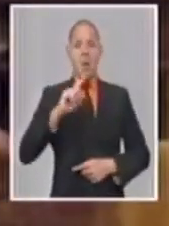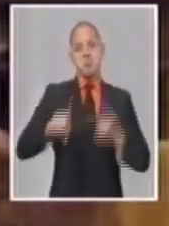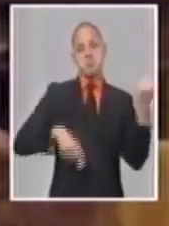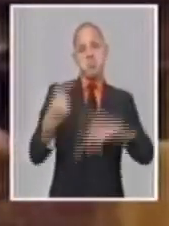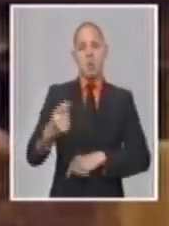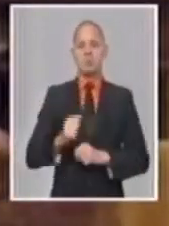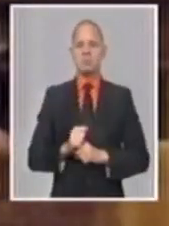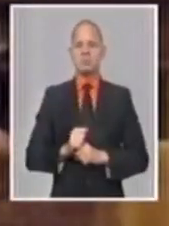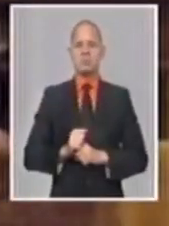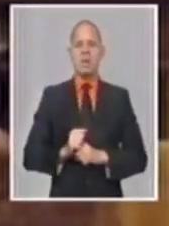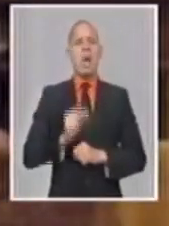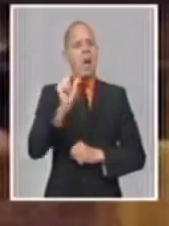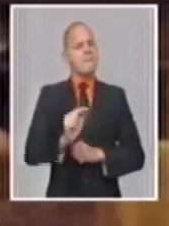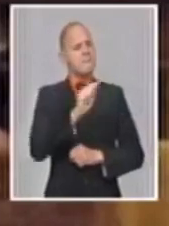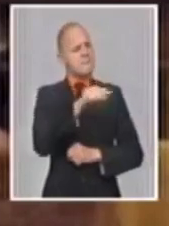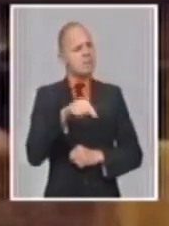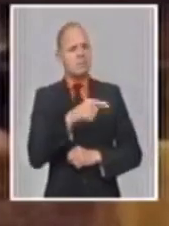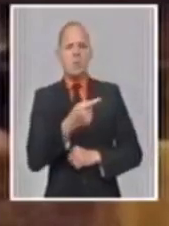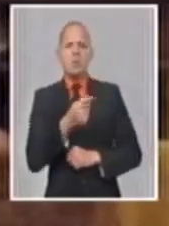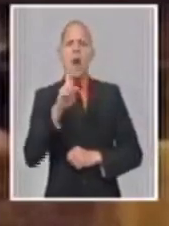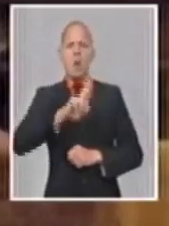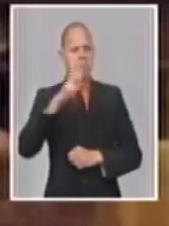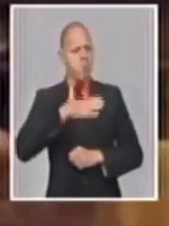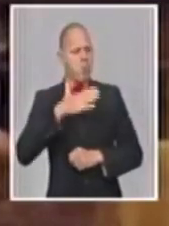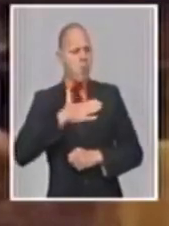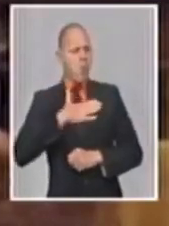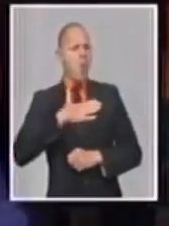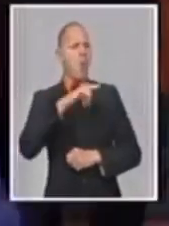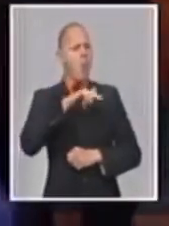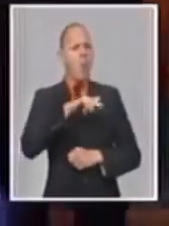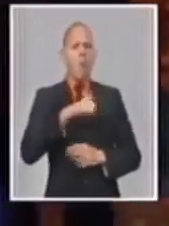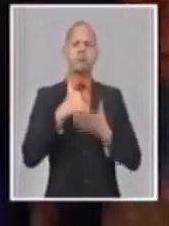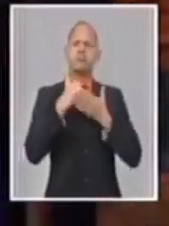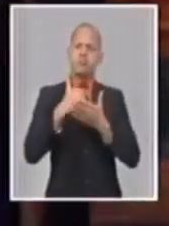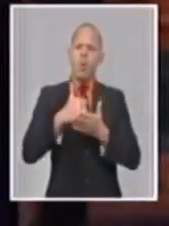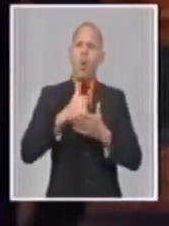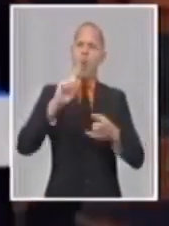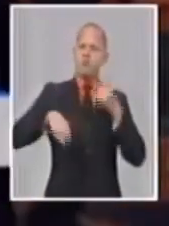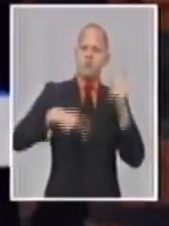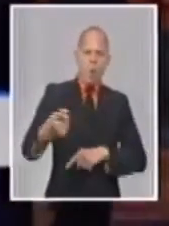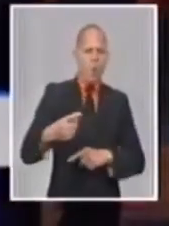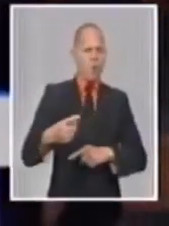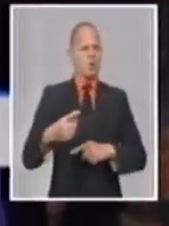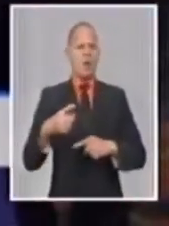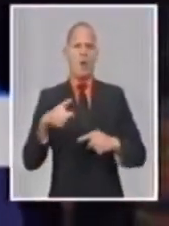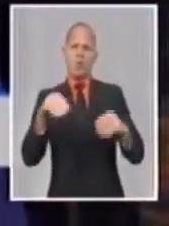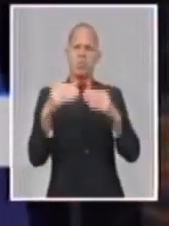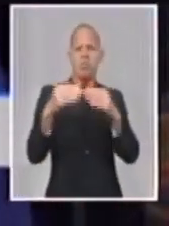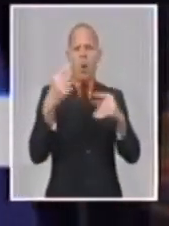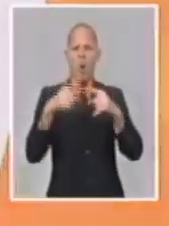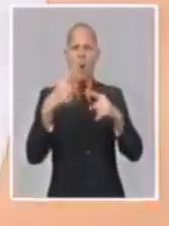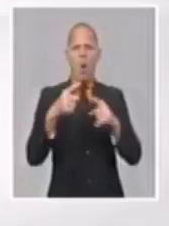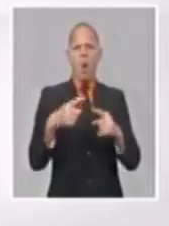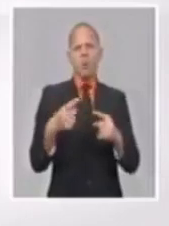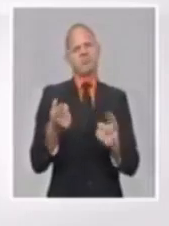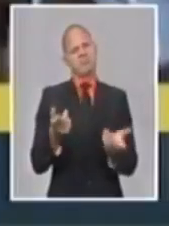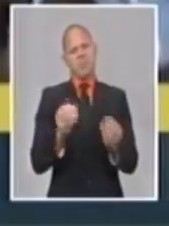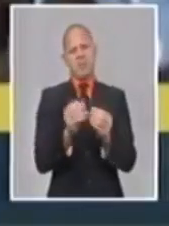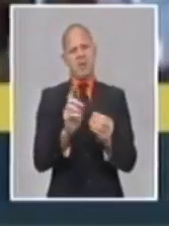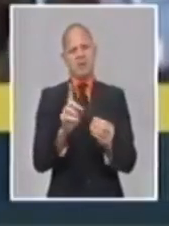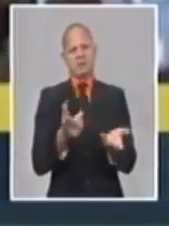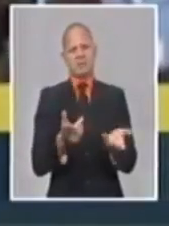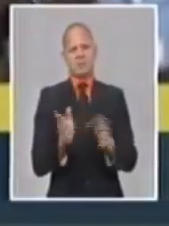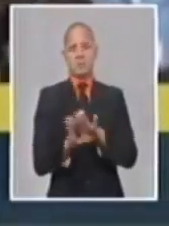Ningún seguidor mío puede apoyar la violencia política. No menciona el impeachment. El cargo contra él pasa ahora a manos del Senado.